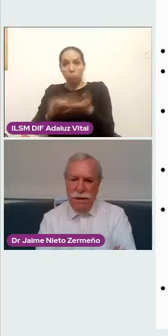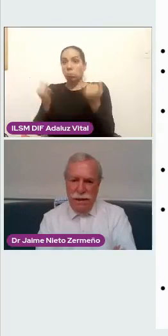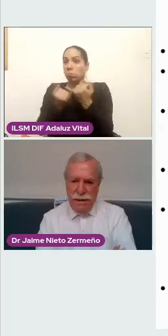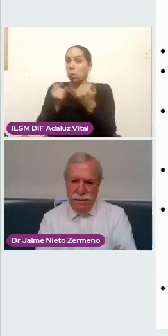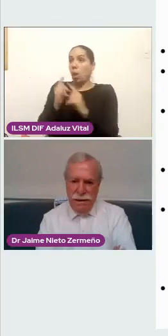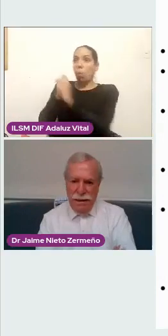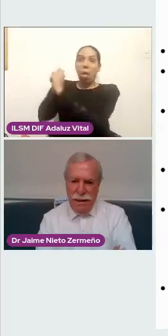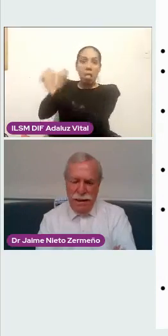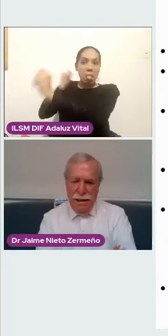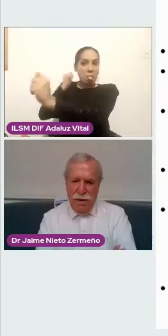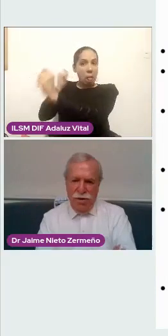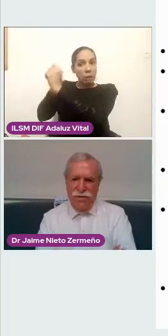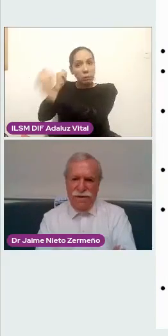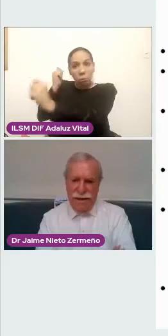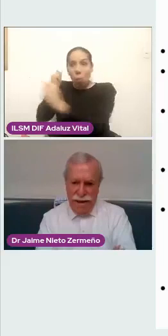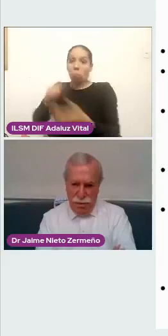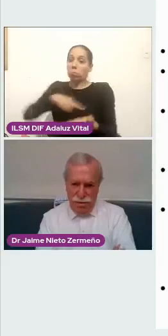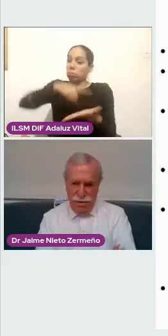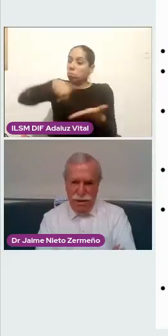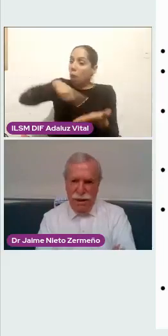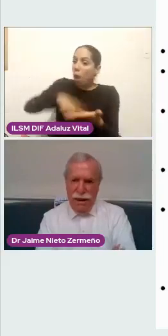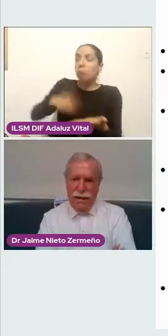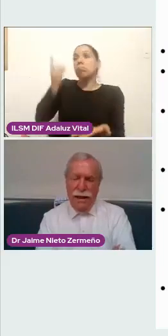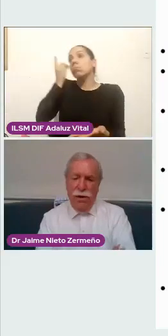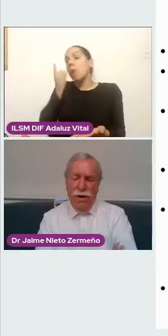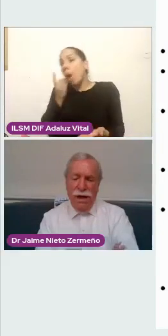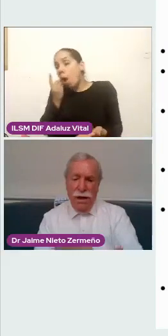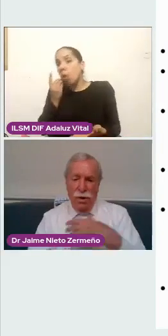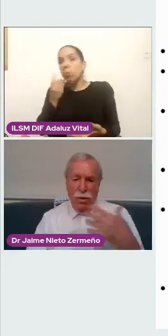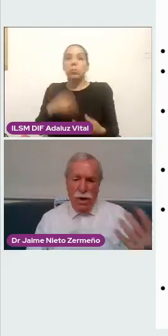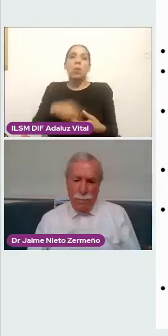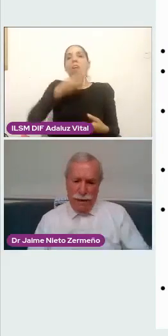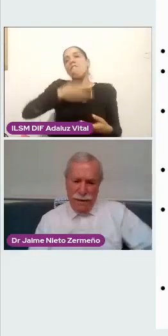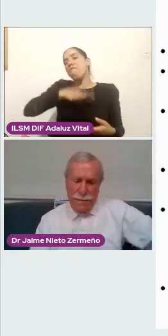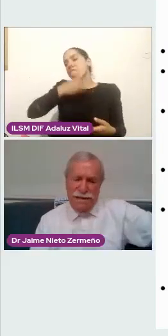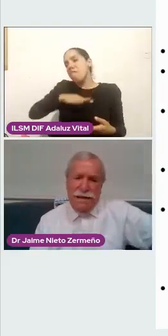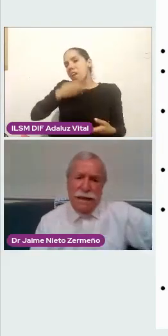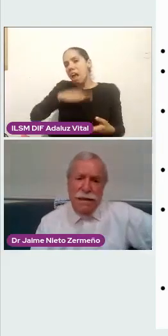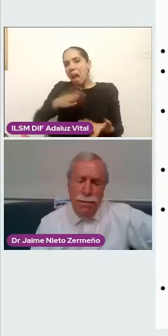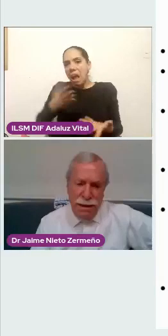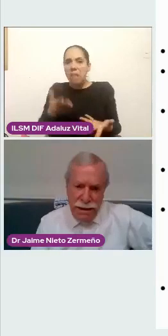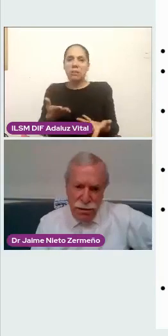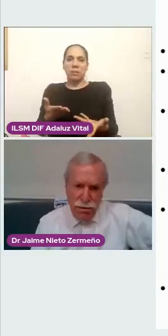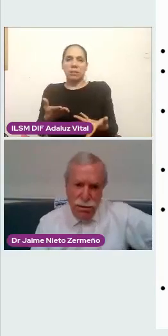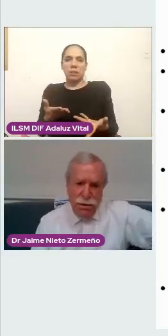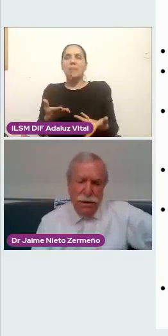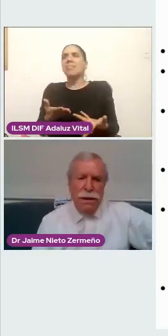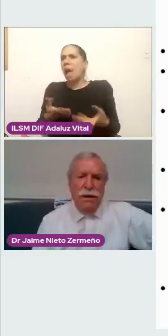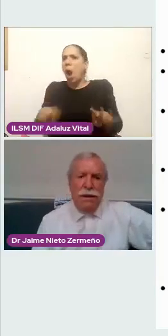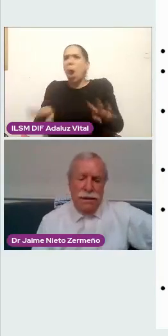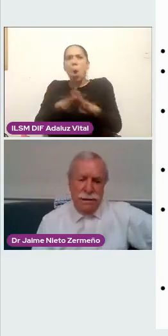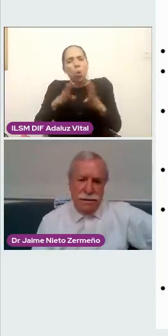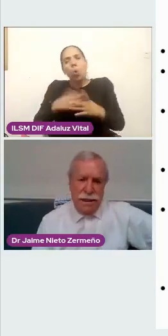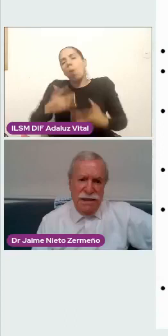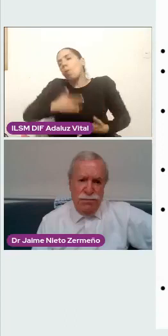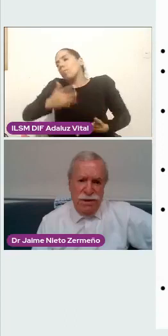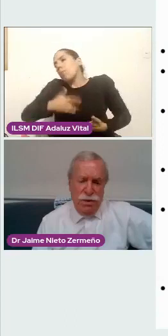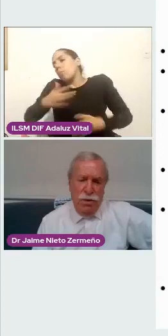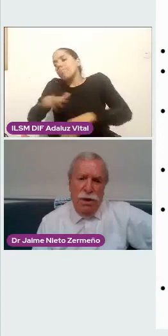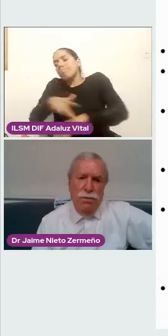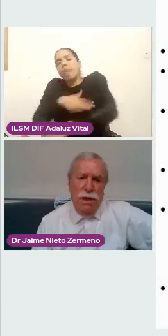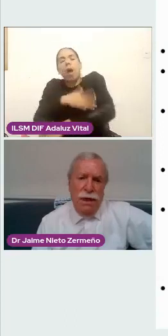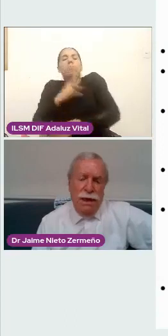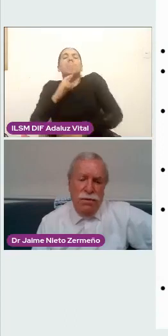país, es el, los festejos, el darle una, una parte más atractiva al niño, que está